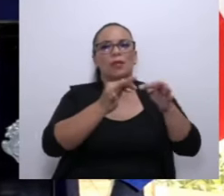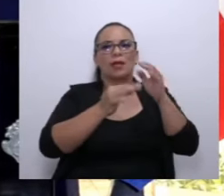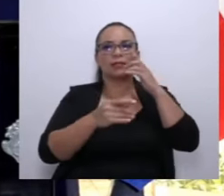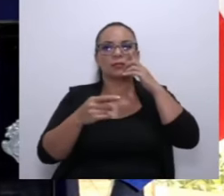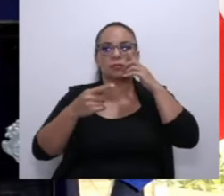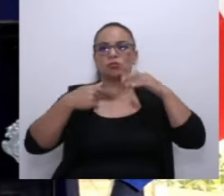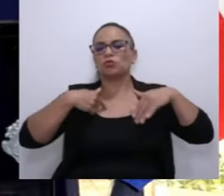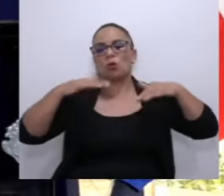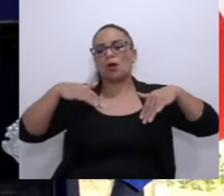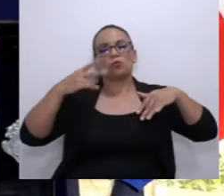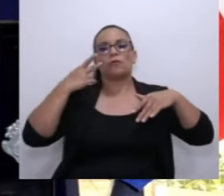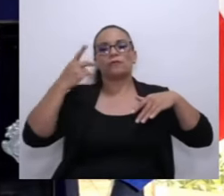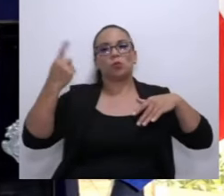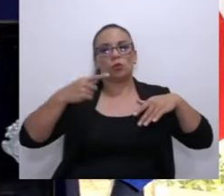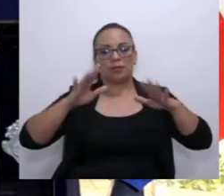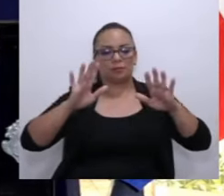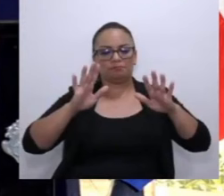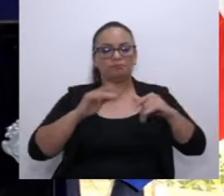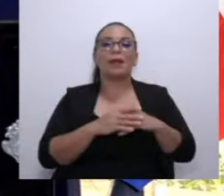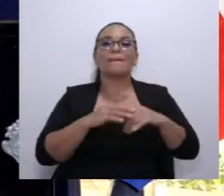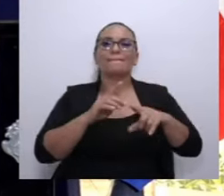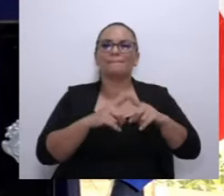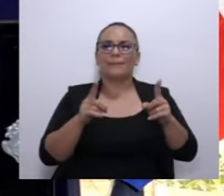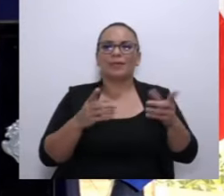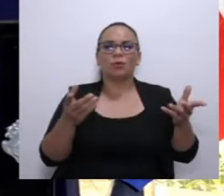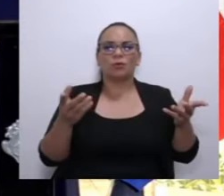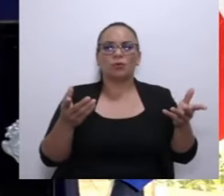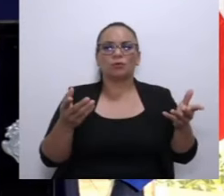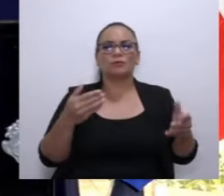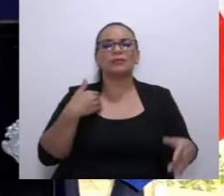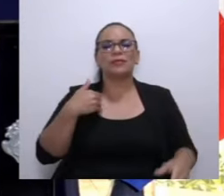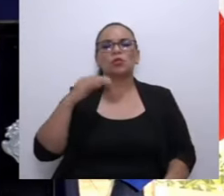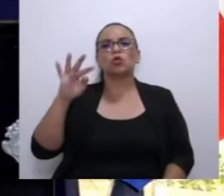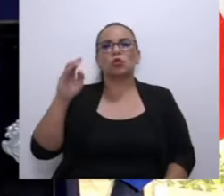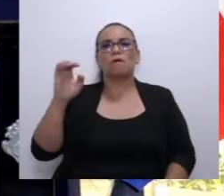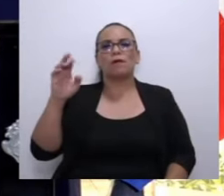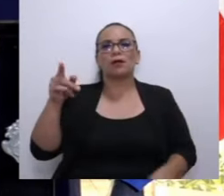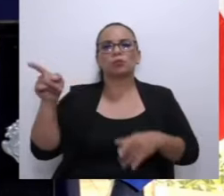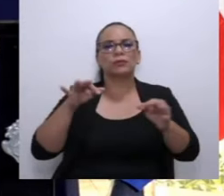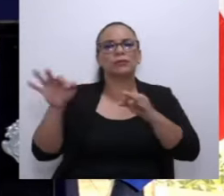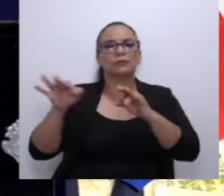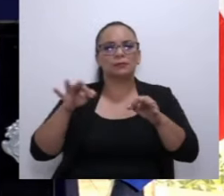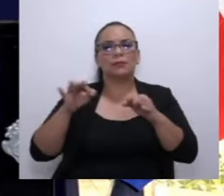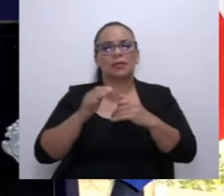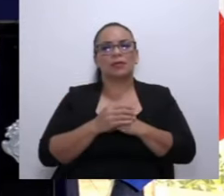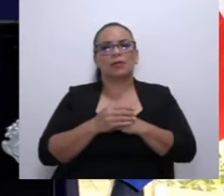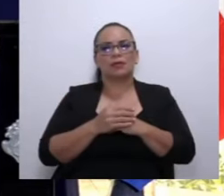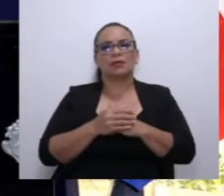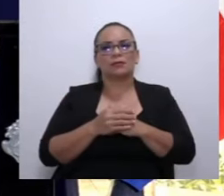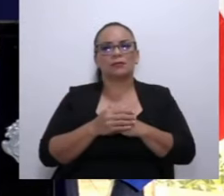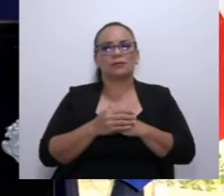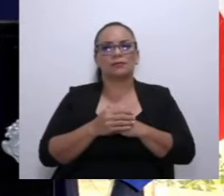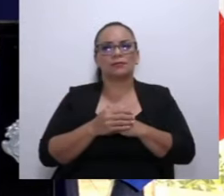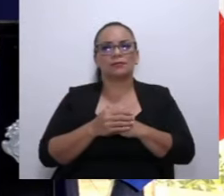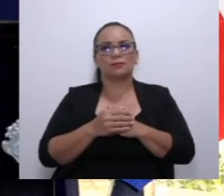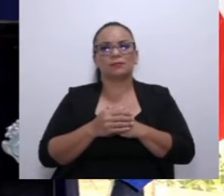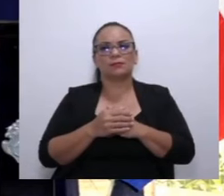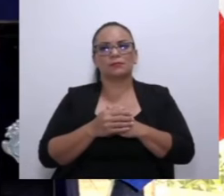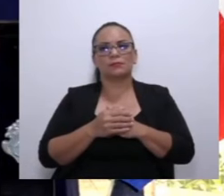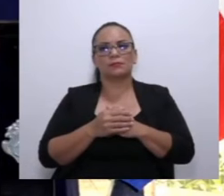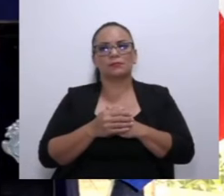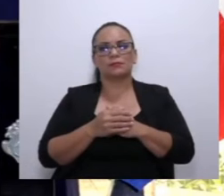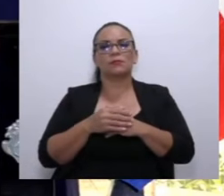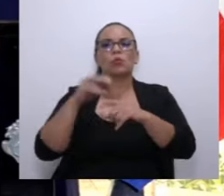la orden. Pero señor Tobar, explique usted desde un punto de vista de las